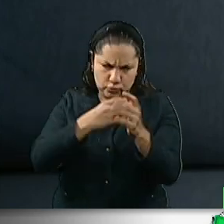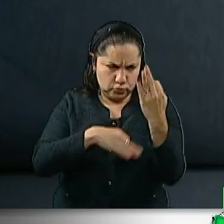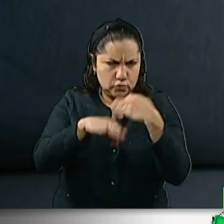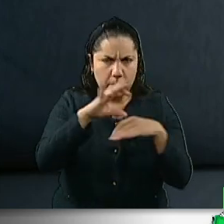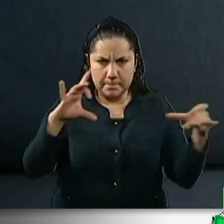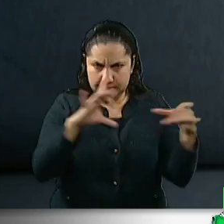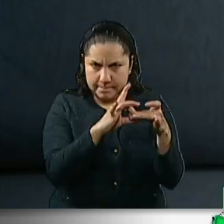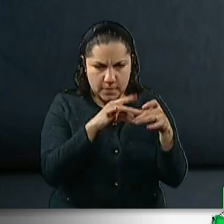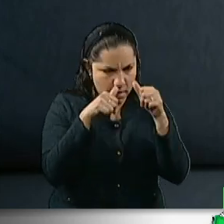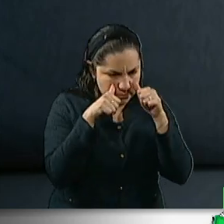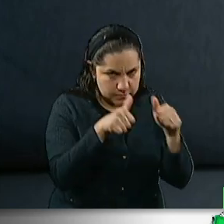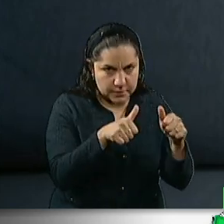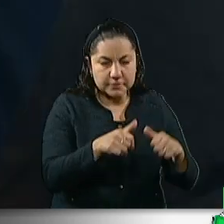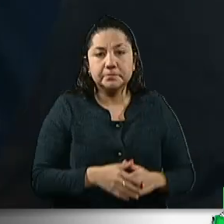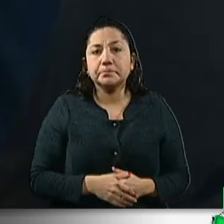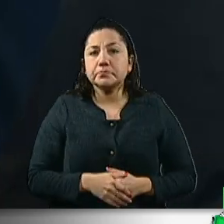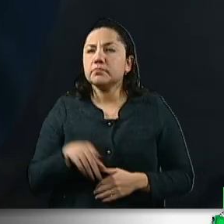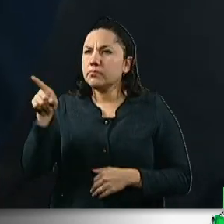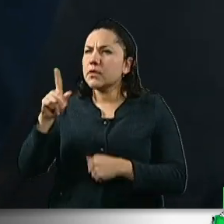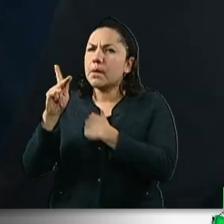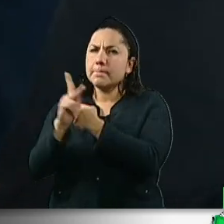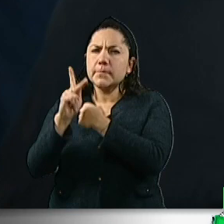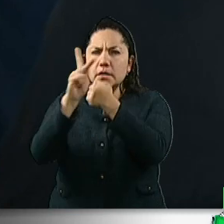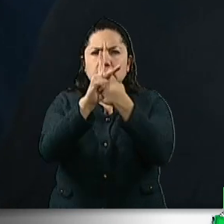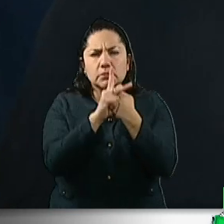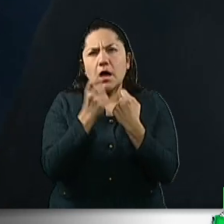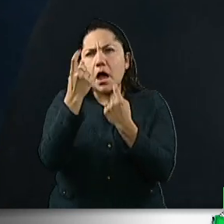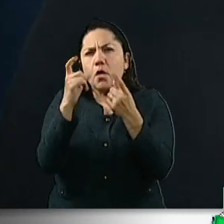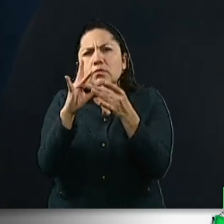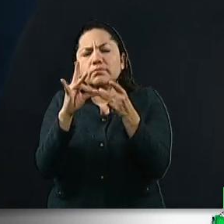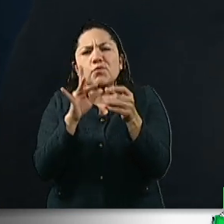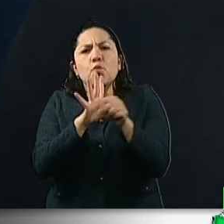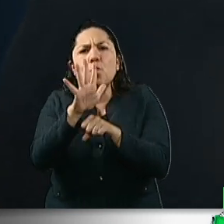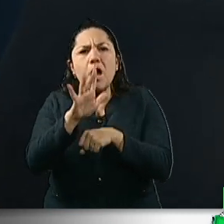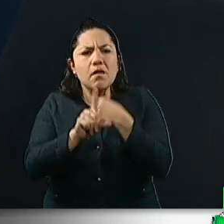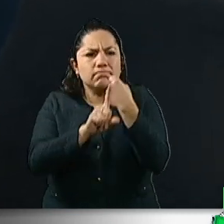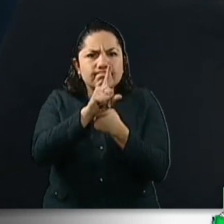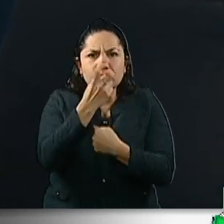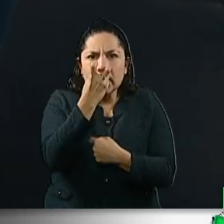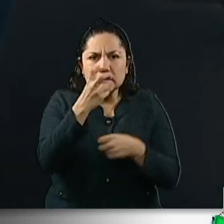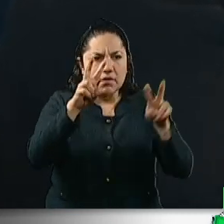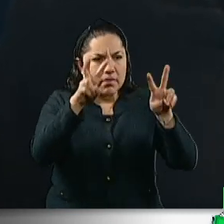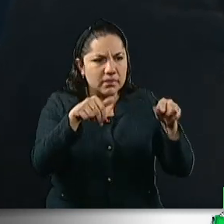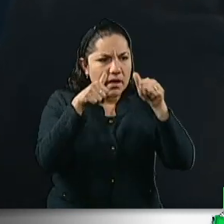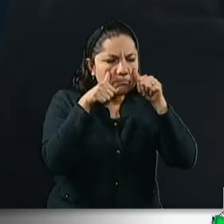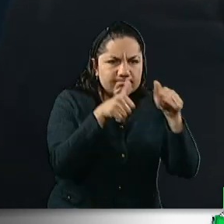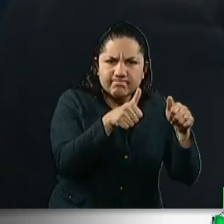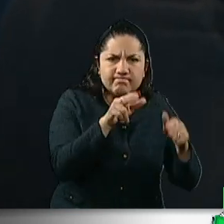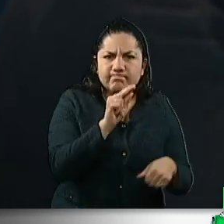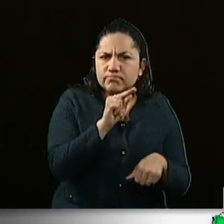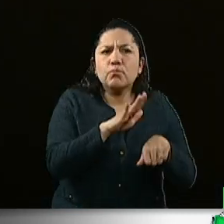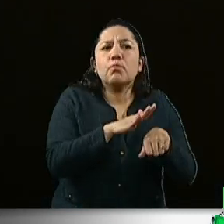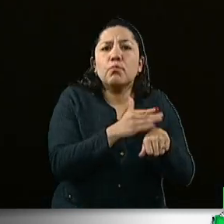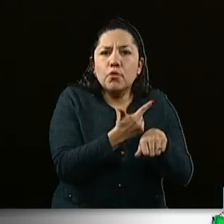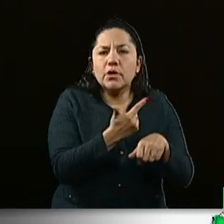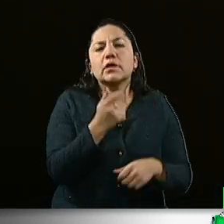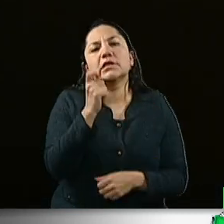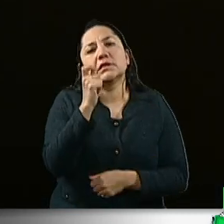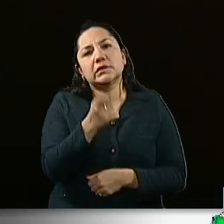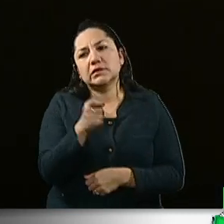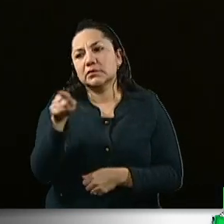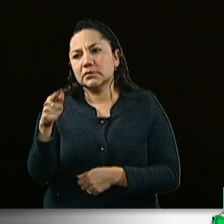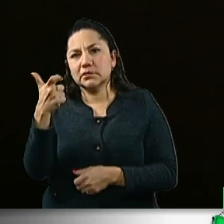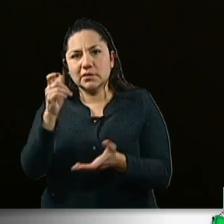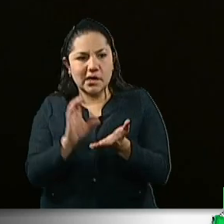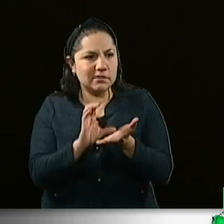países para contrarrestar este problema de salud pública son los recursos destinados para la atención de estos padecimientos, pues de acuerdo con el Fondo de